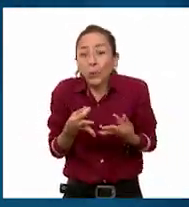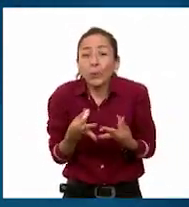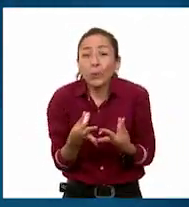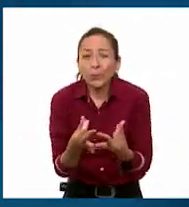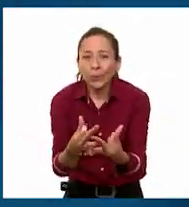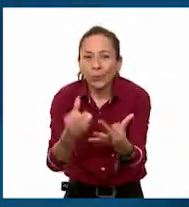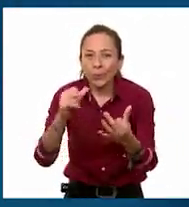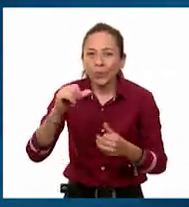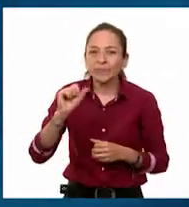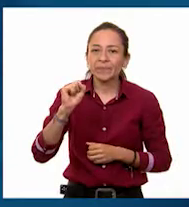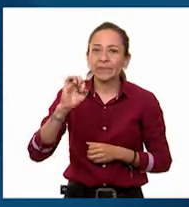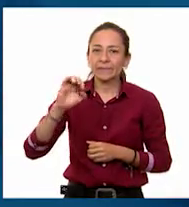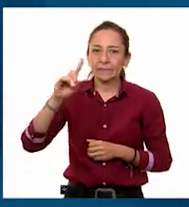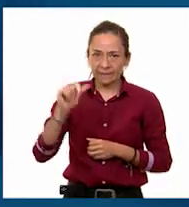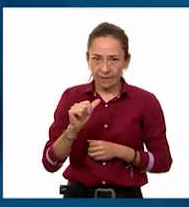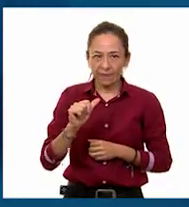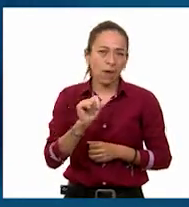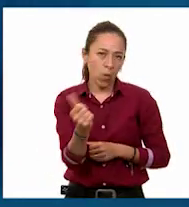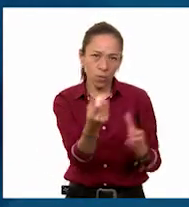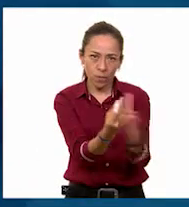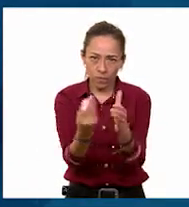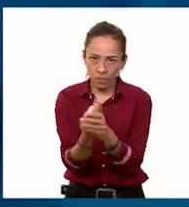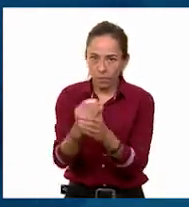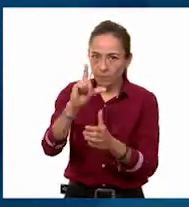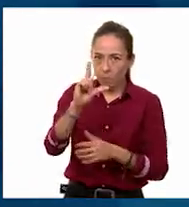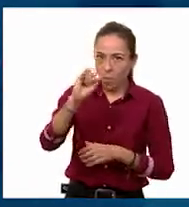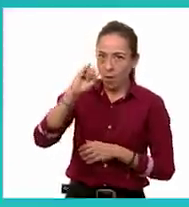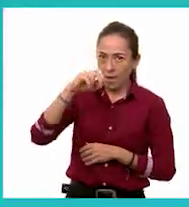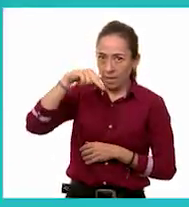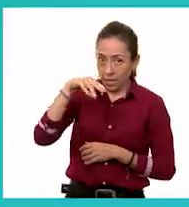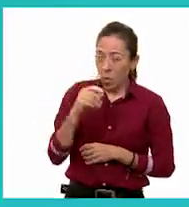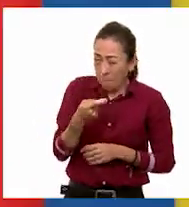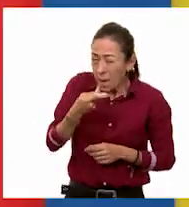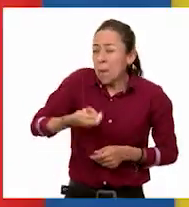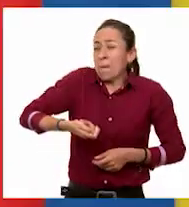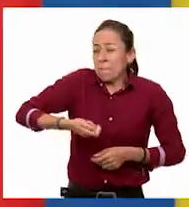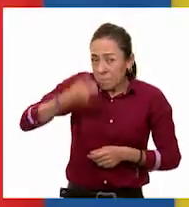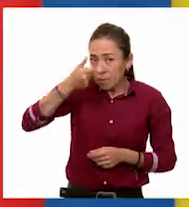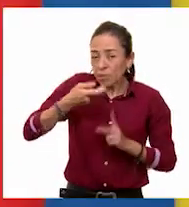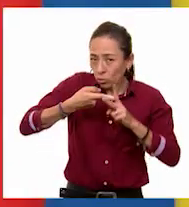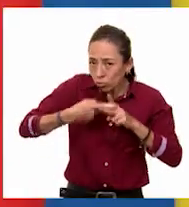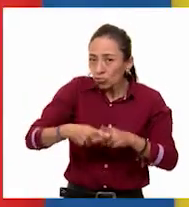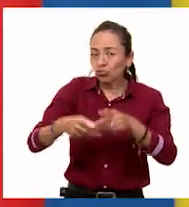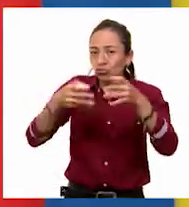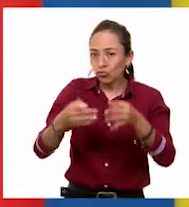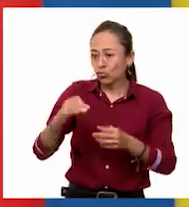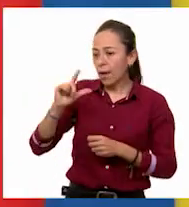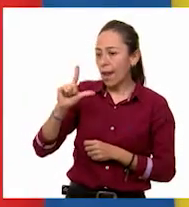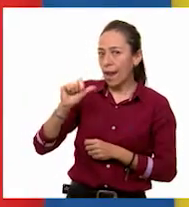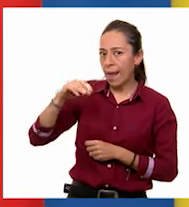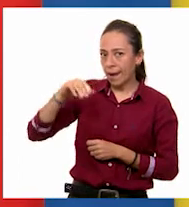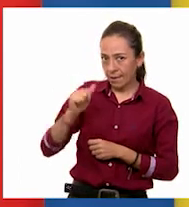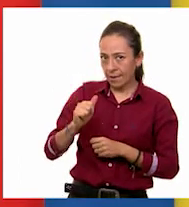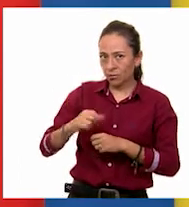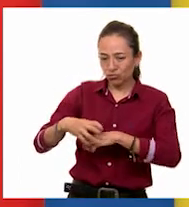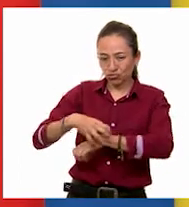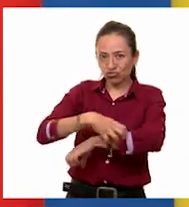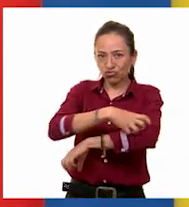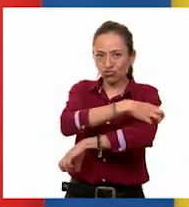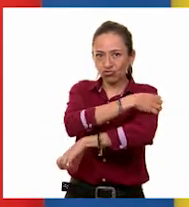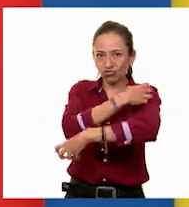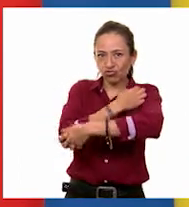lino, diferentes tipos, pero desde el principio eran lana. ¡Wow! ¡Qué interesante, maestro!